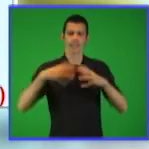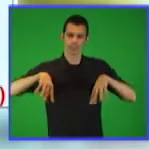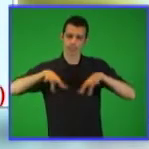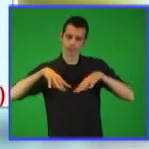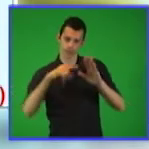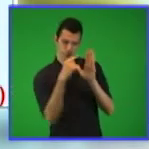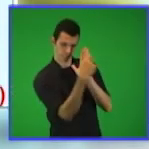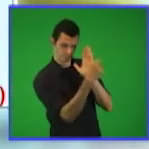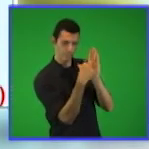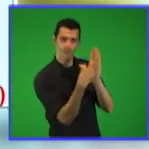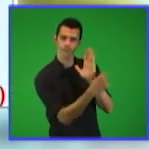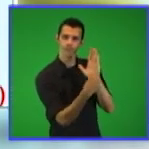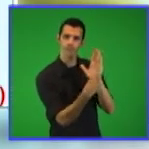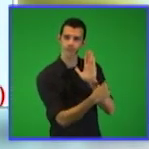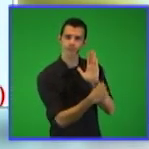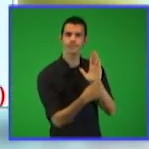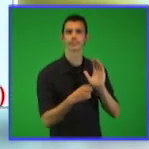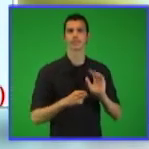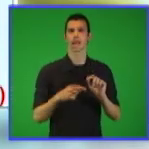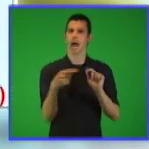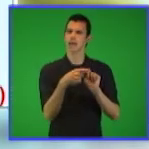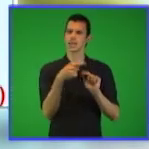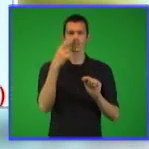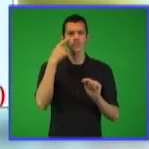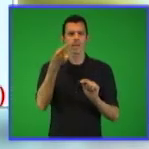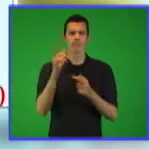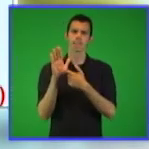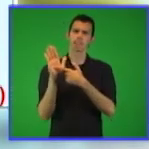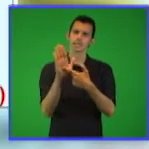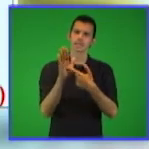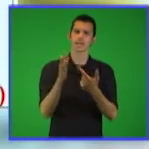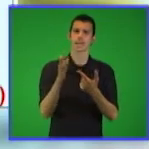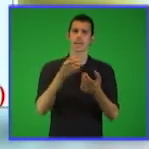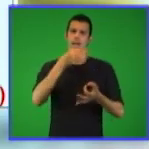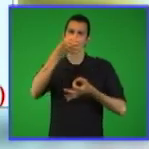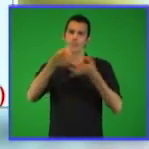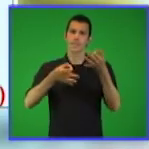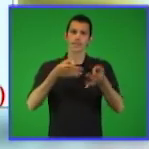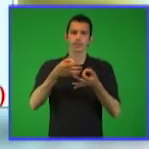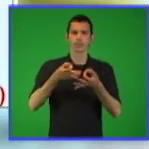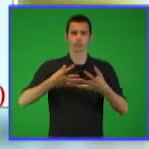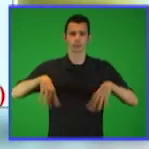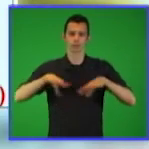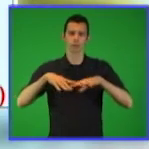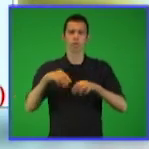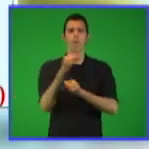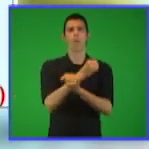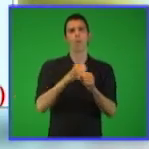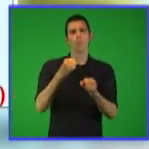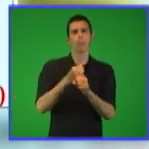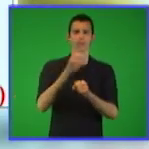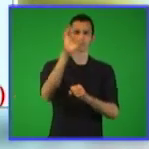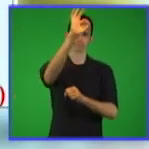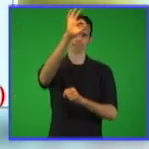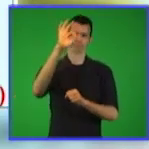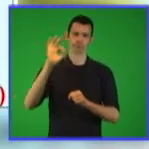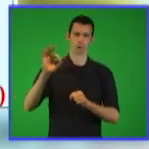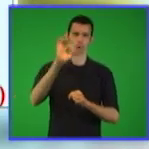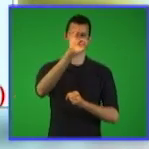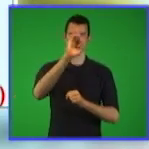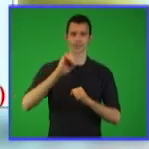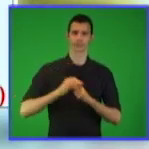resumir los tres casos en el que se presentan situaciones del trabajo con tanto por ciento.